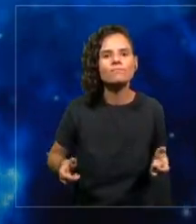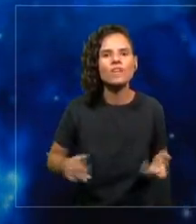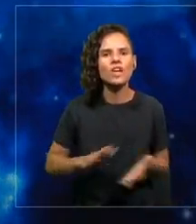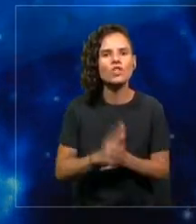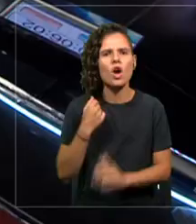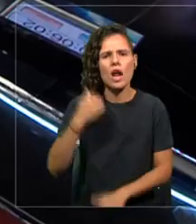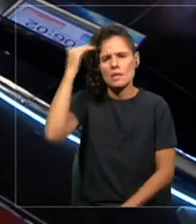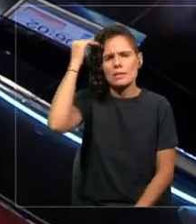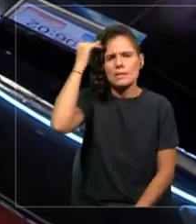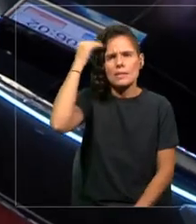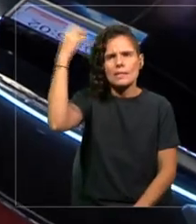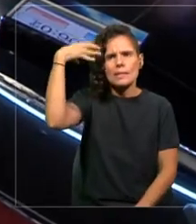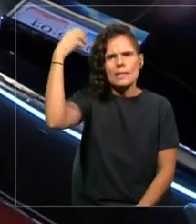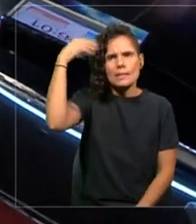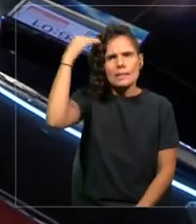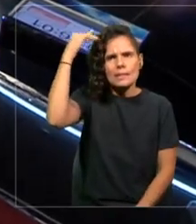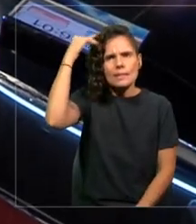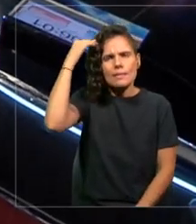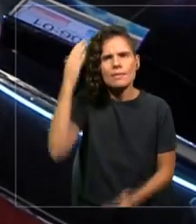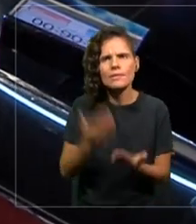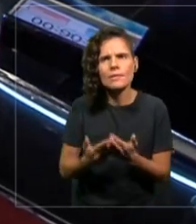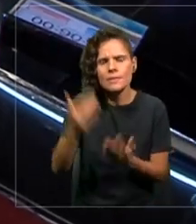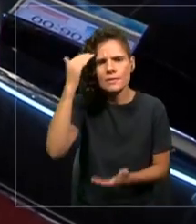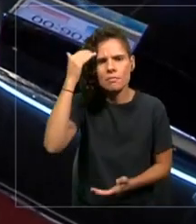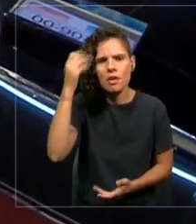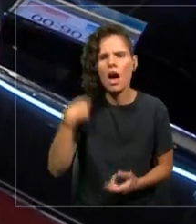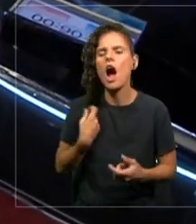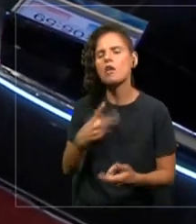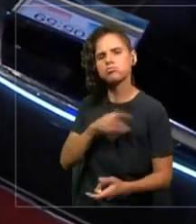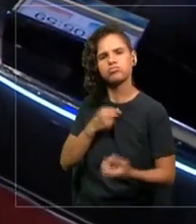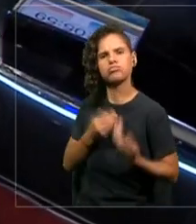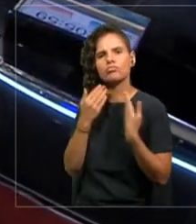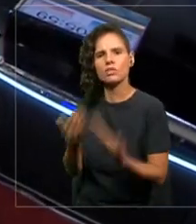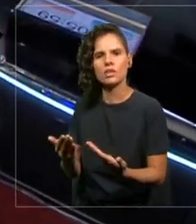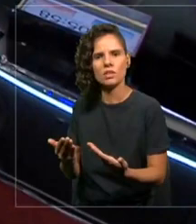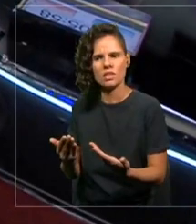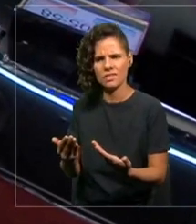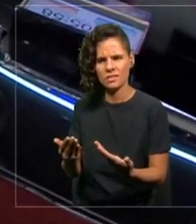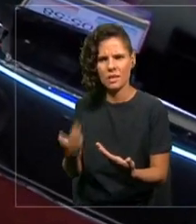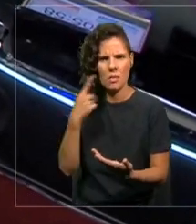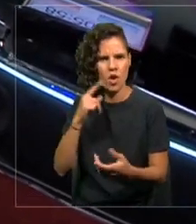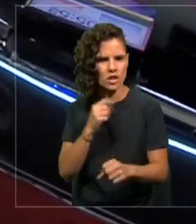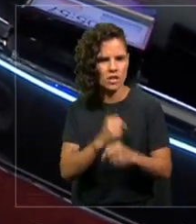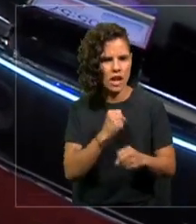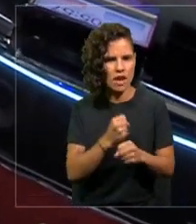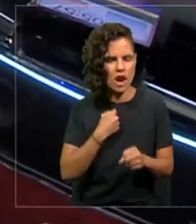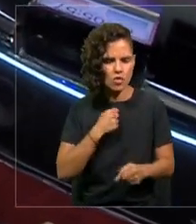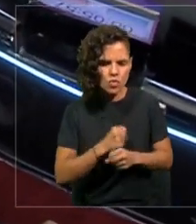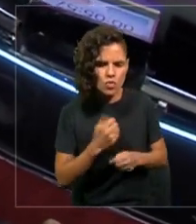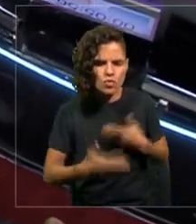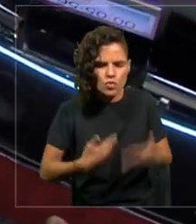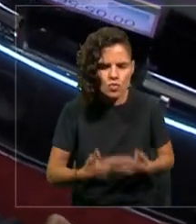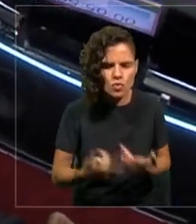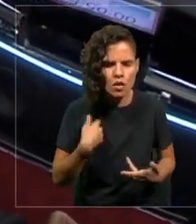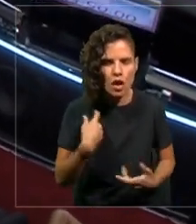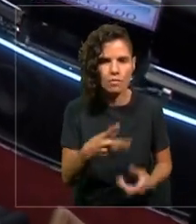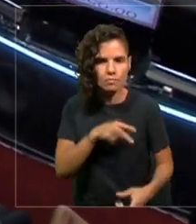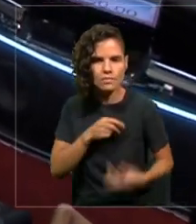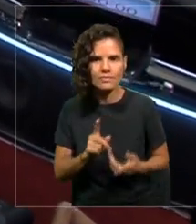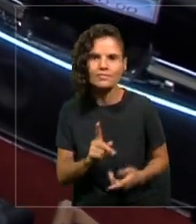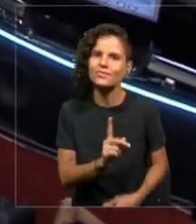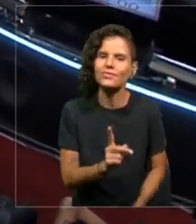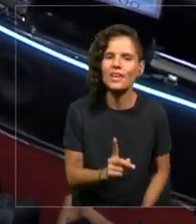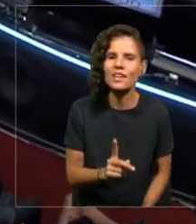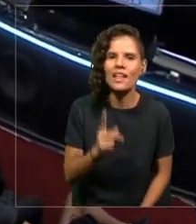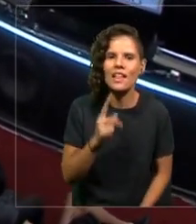aprendo. En vez de recompensar mucho más, cómo trabajo, cómo reaprendo, cómo colaboro